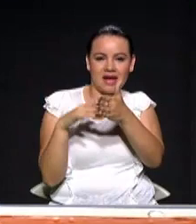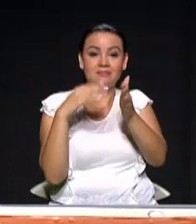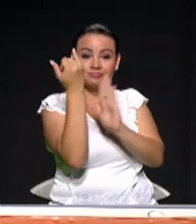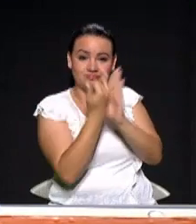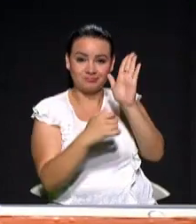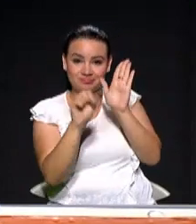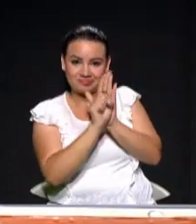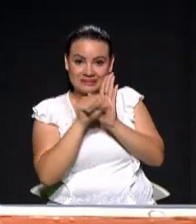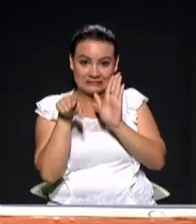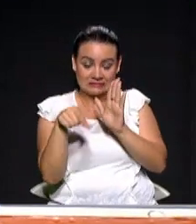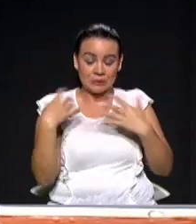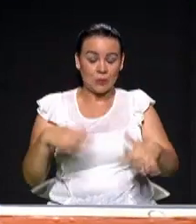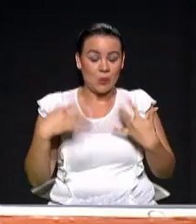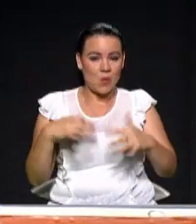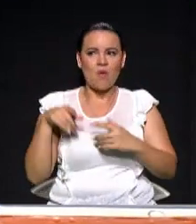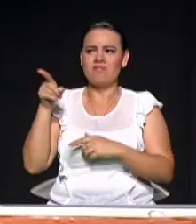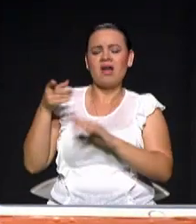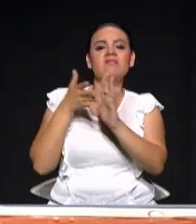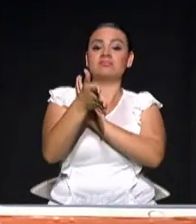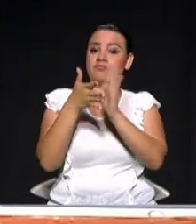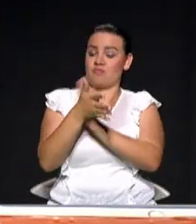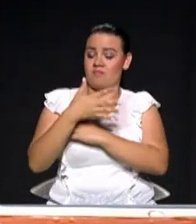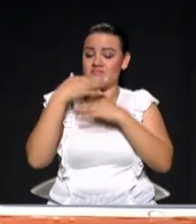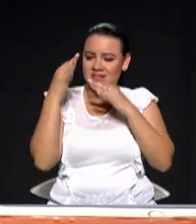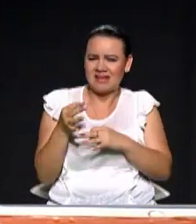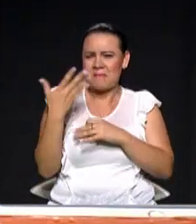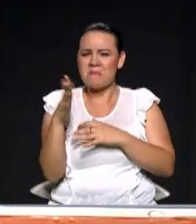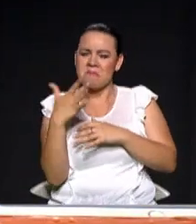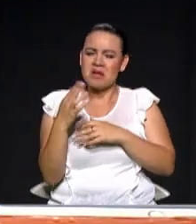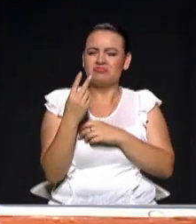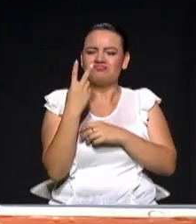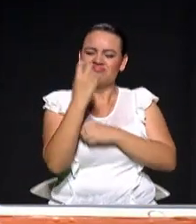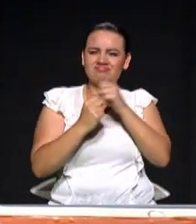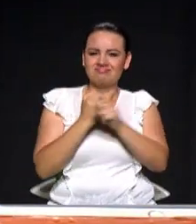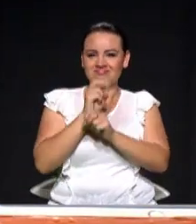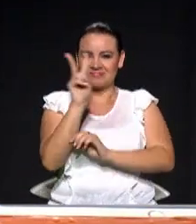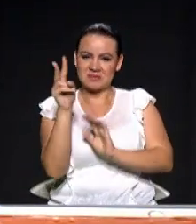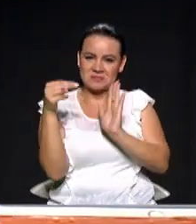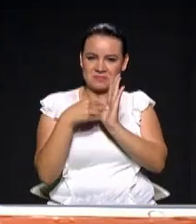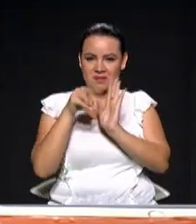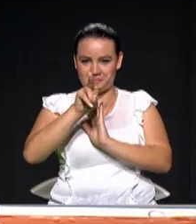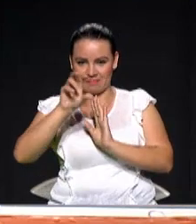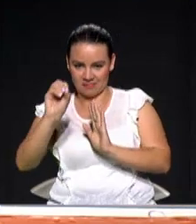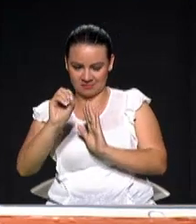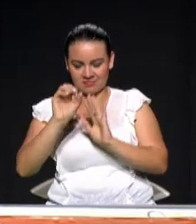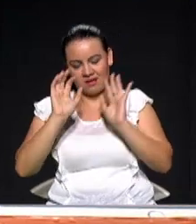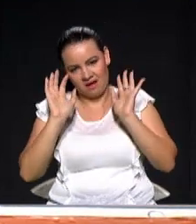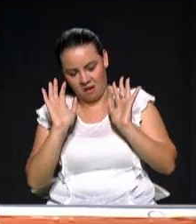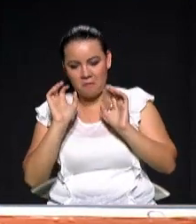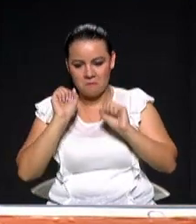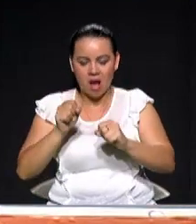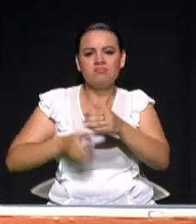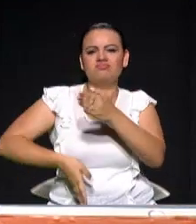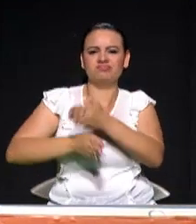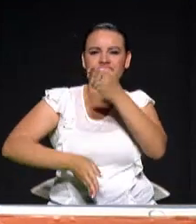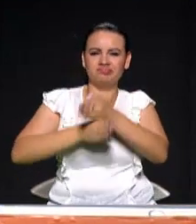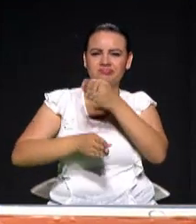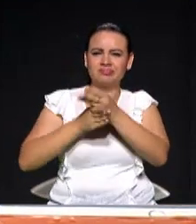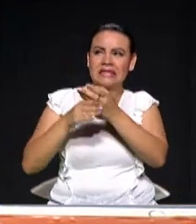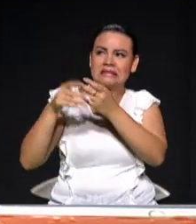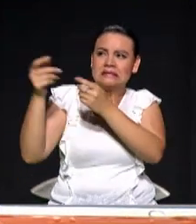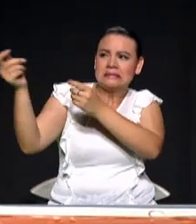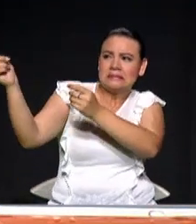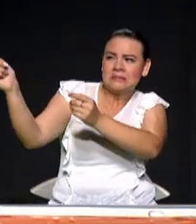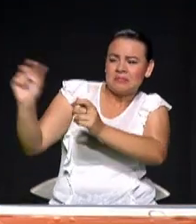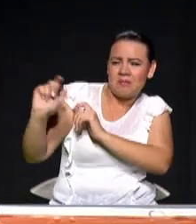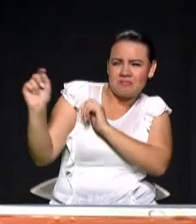transferencias al municipio de Medellín estaban garantizadas para el 2020. Sin embargo, continuó con su proceso de desinversiones que adelanta con